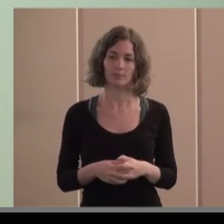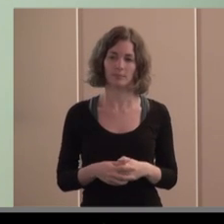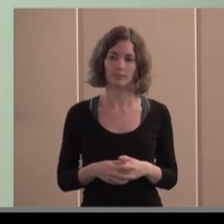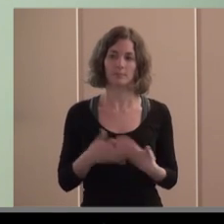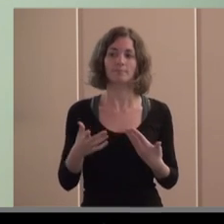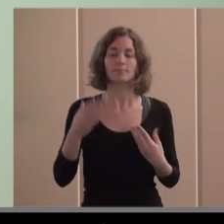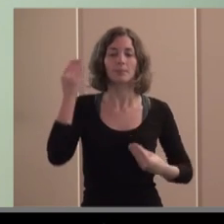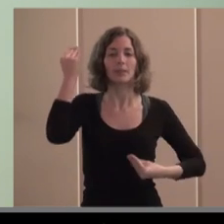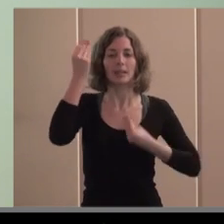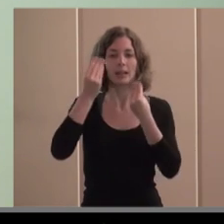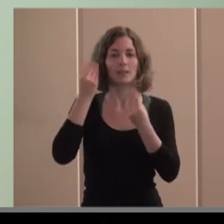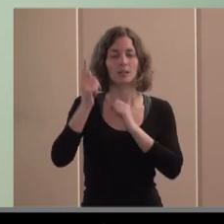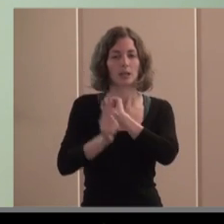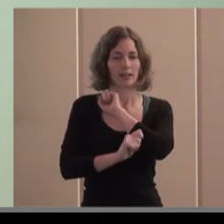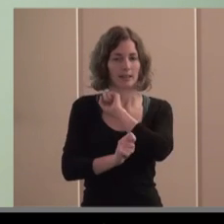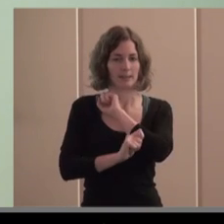reflexiones estratégicas